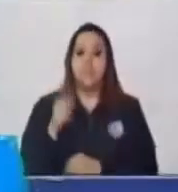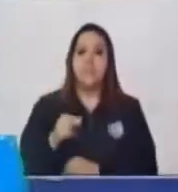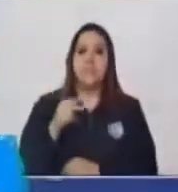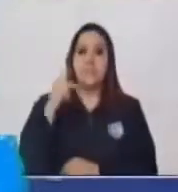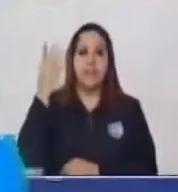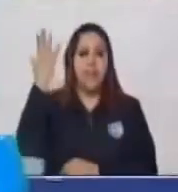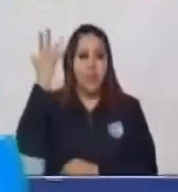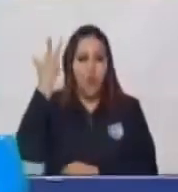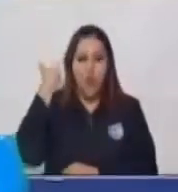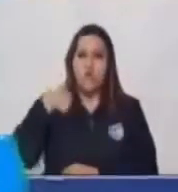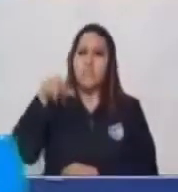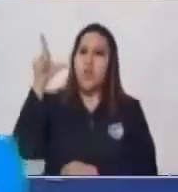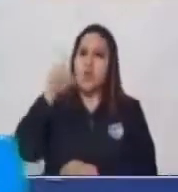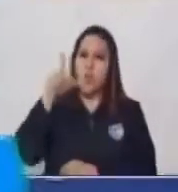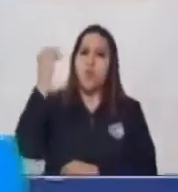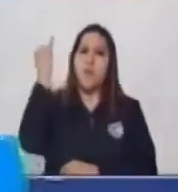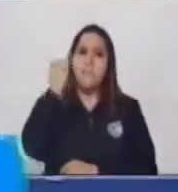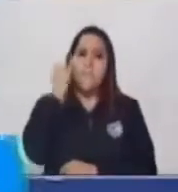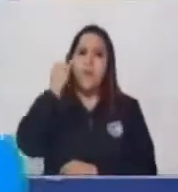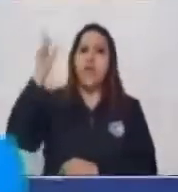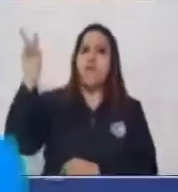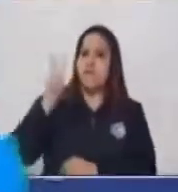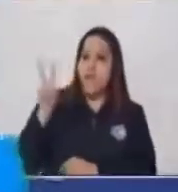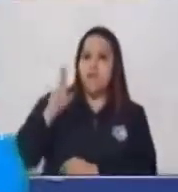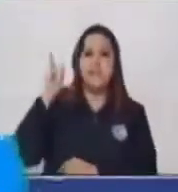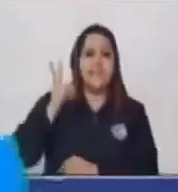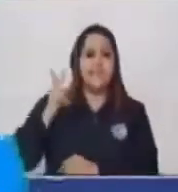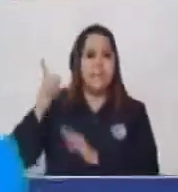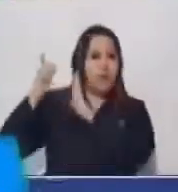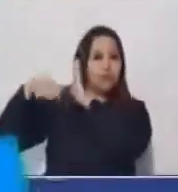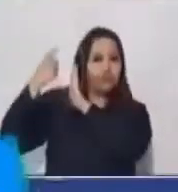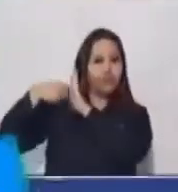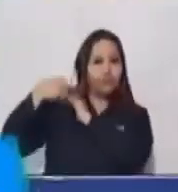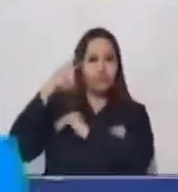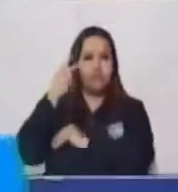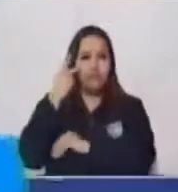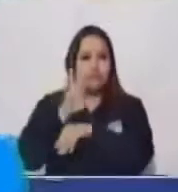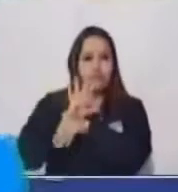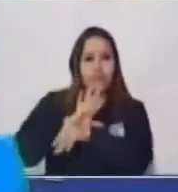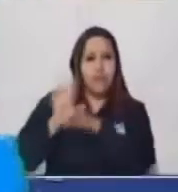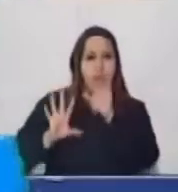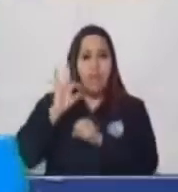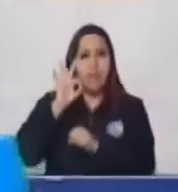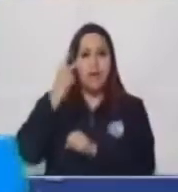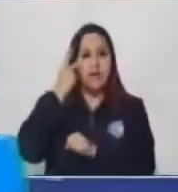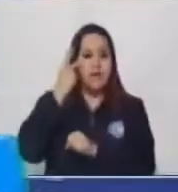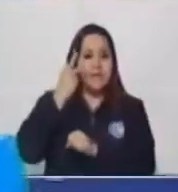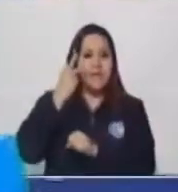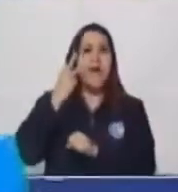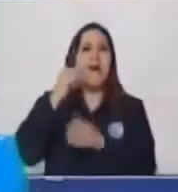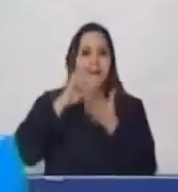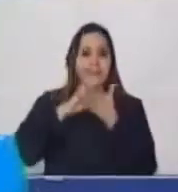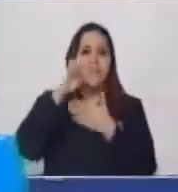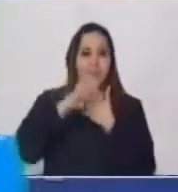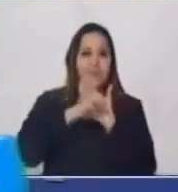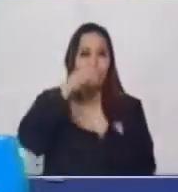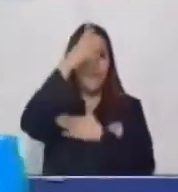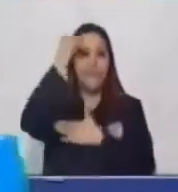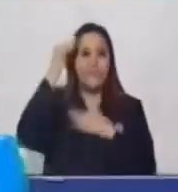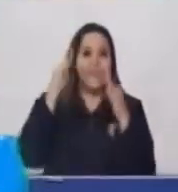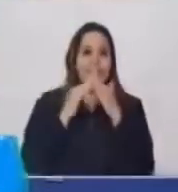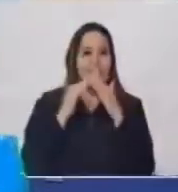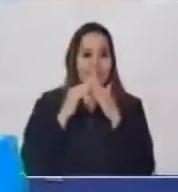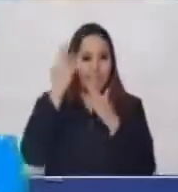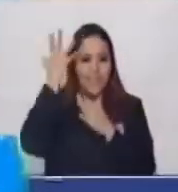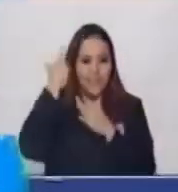miércoles Y los viernes De Canal 13 Para poder Ver el programa De Aprendo en Casa Y seguir Día